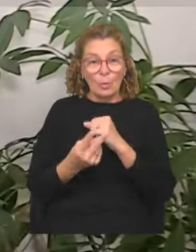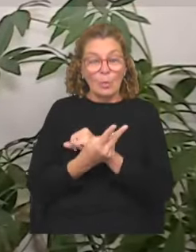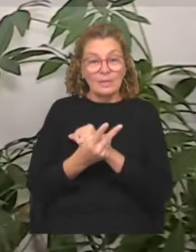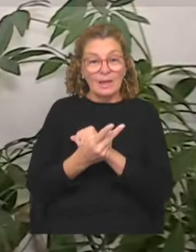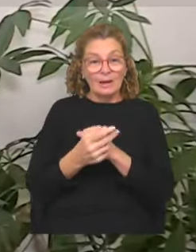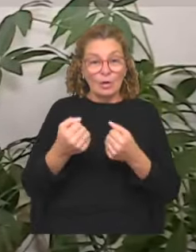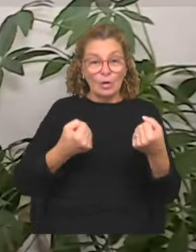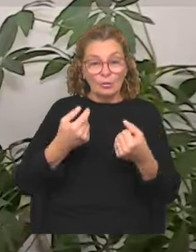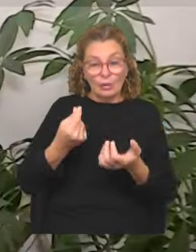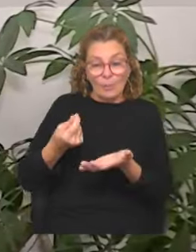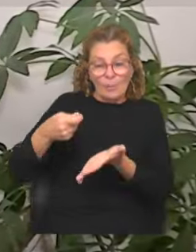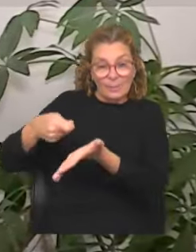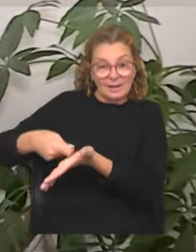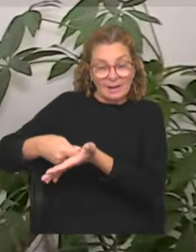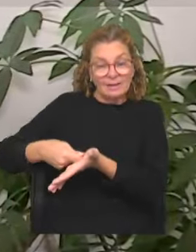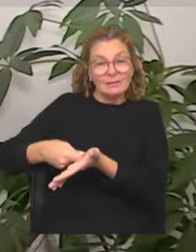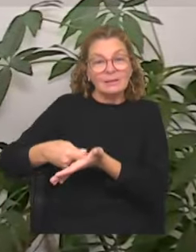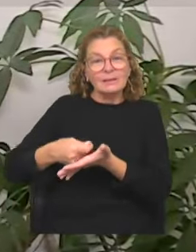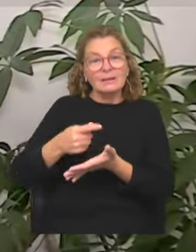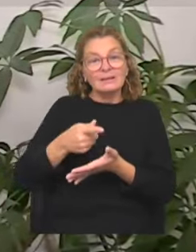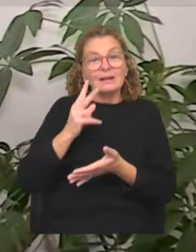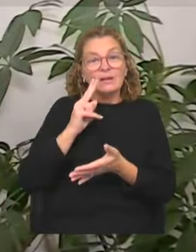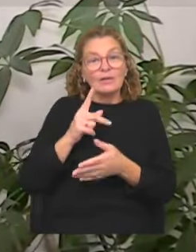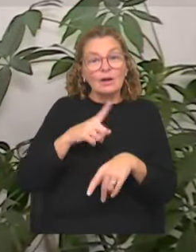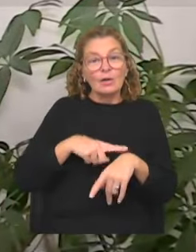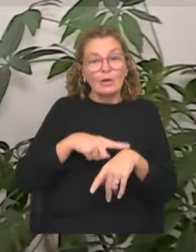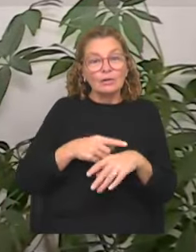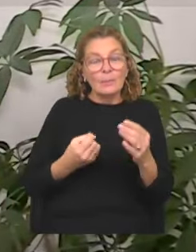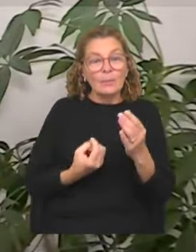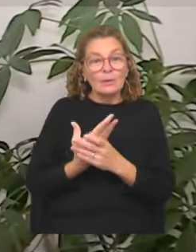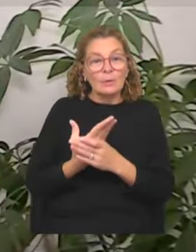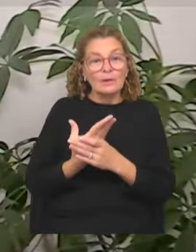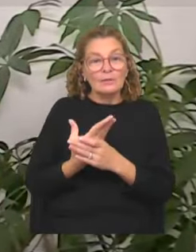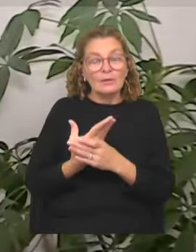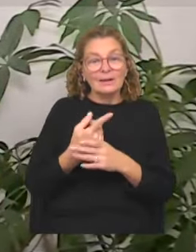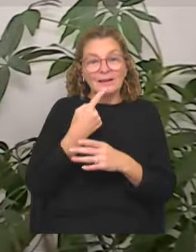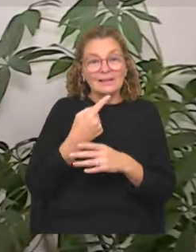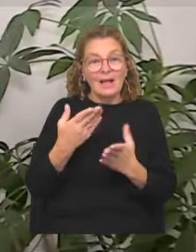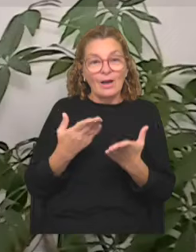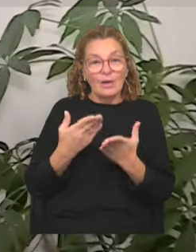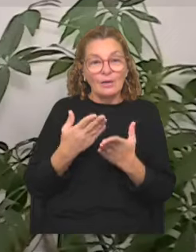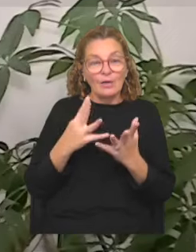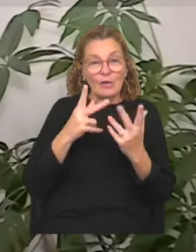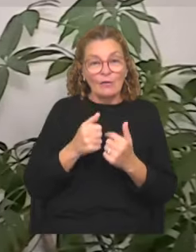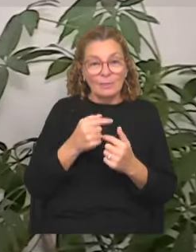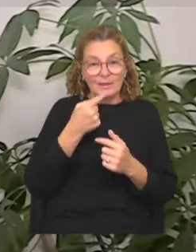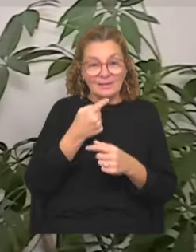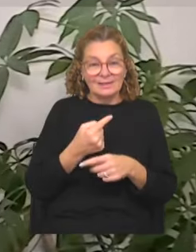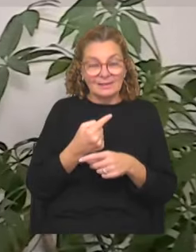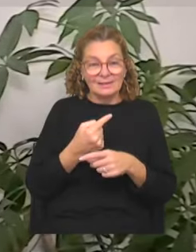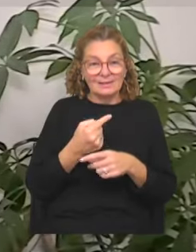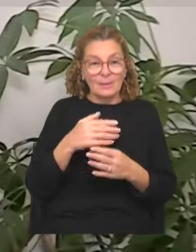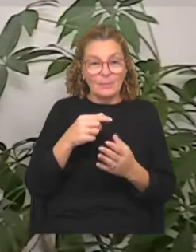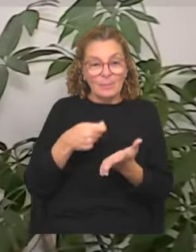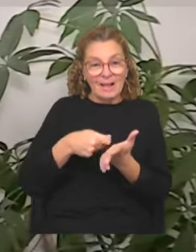y las propinas que reciben. Y tiene que ver con los tiempos modernos que corren ahora. Y como forma de asegurar estas